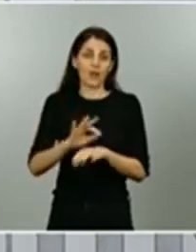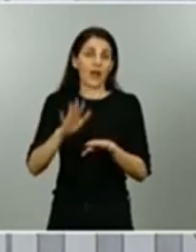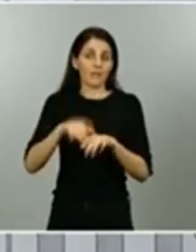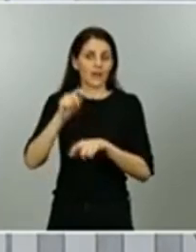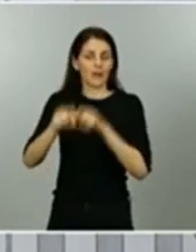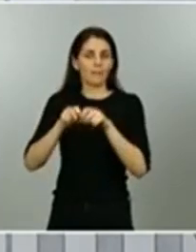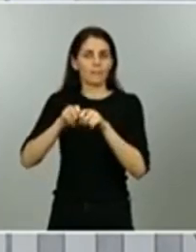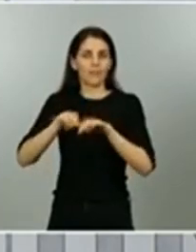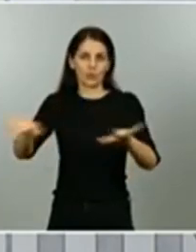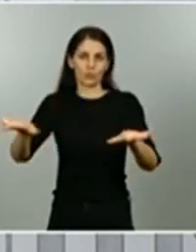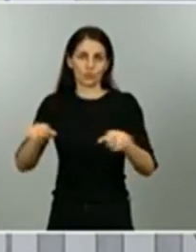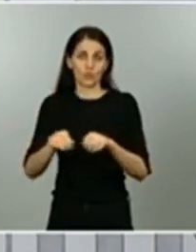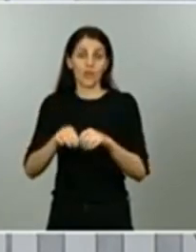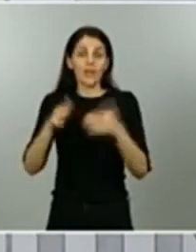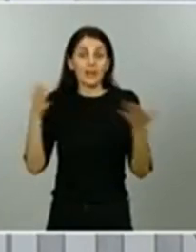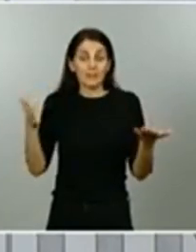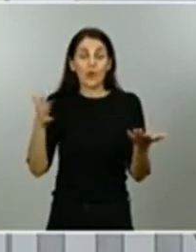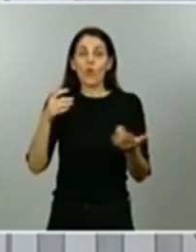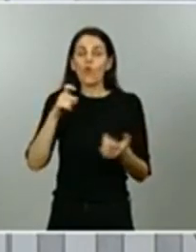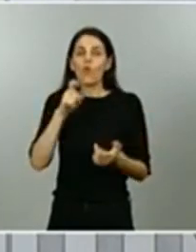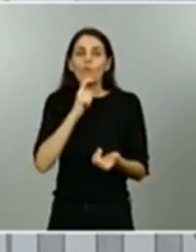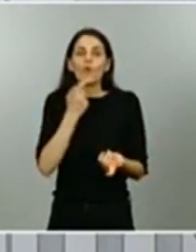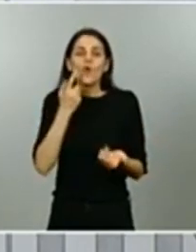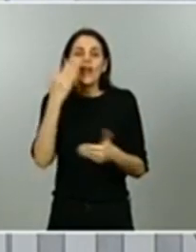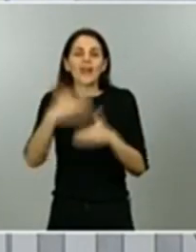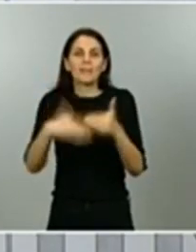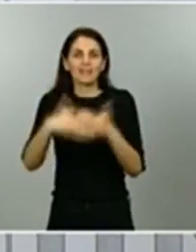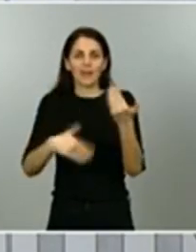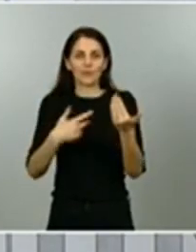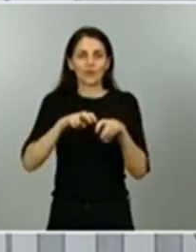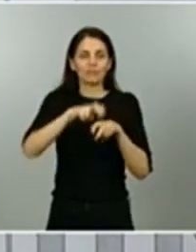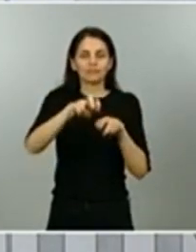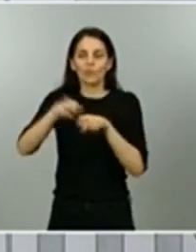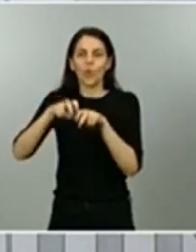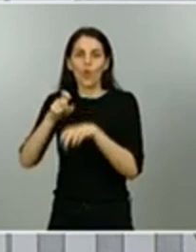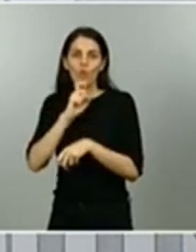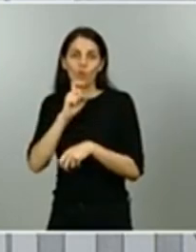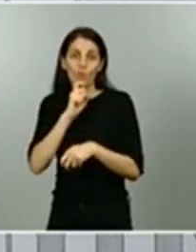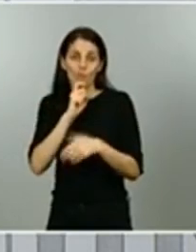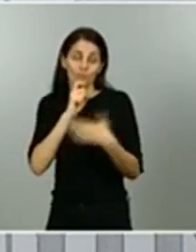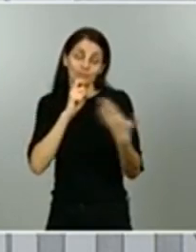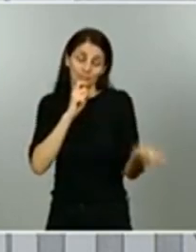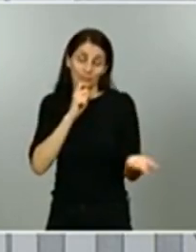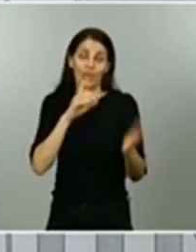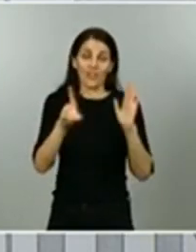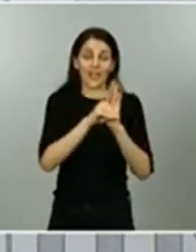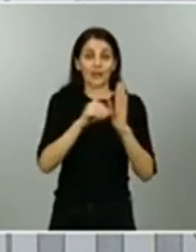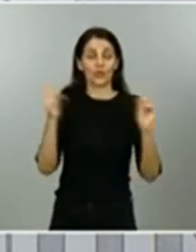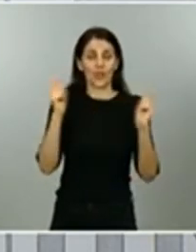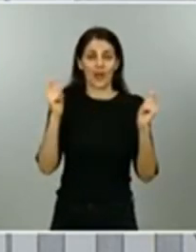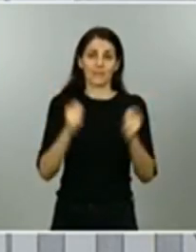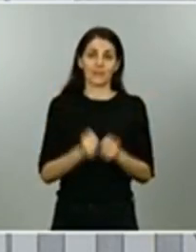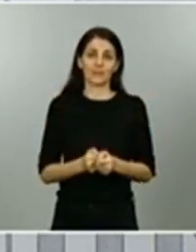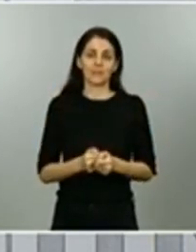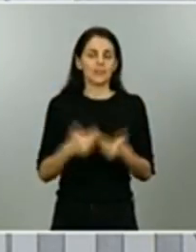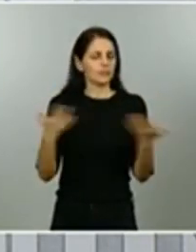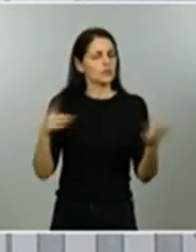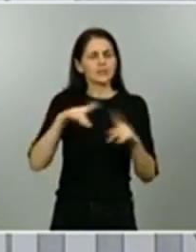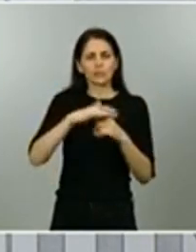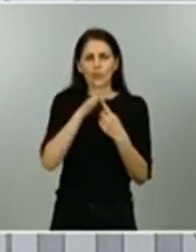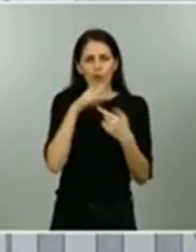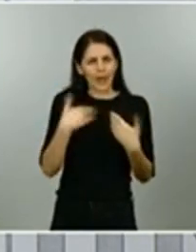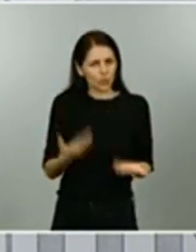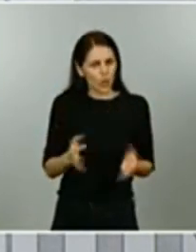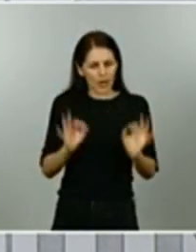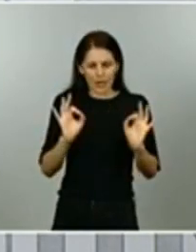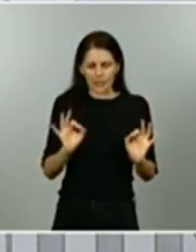constitucional que es el decreto de alarma por tanto esta es la posición que tenemos hoy vamos a ver cómo evolucionan las cosas estos días y vamos a ver hasta qué